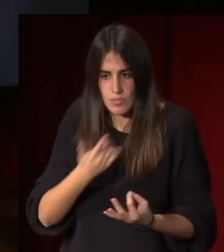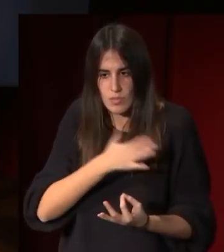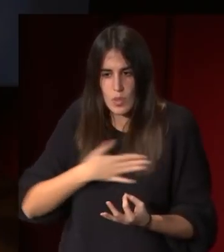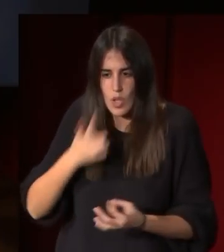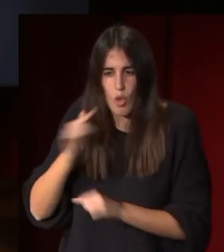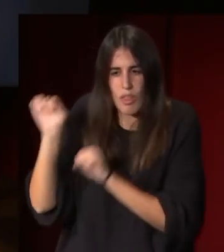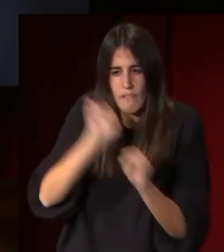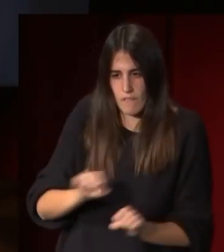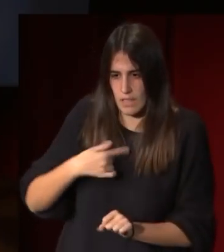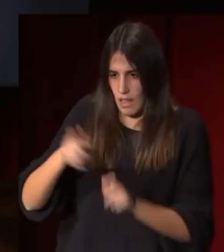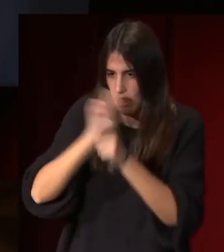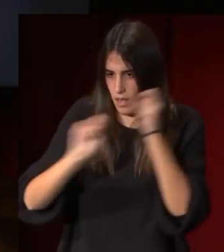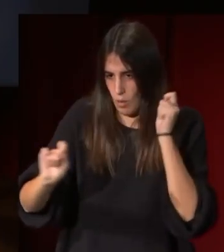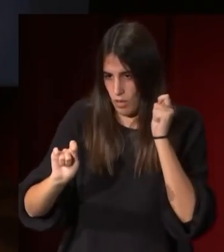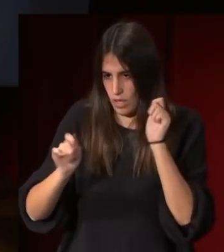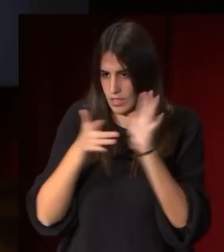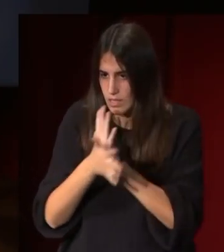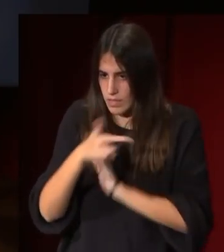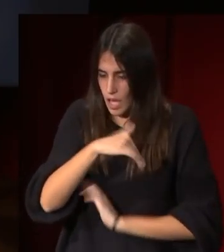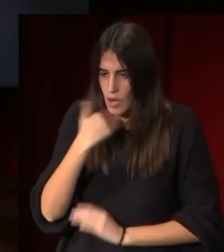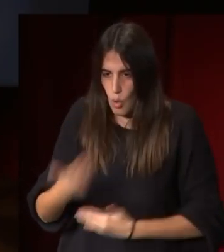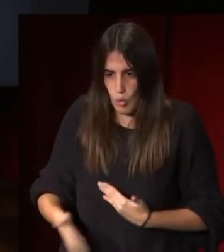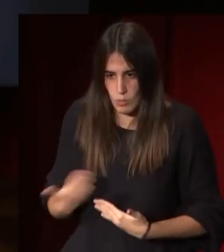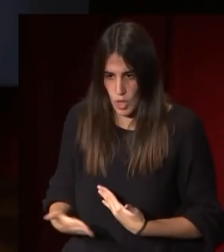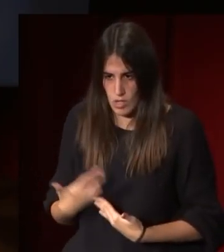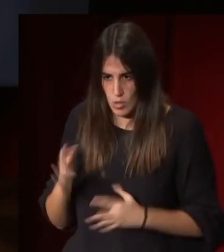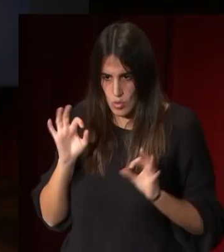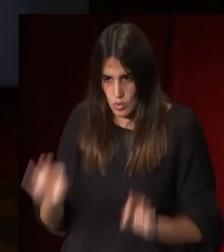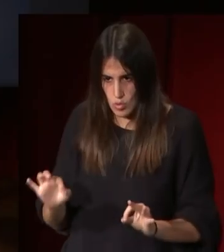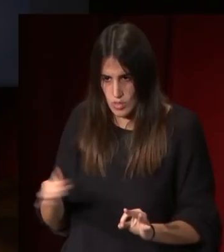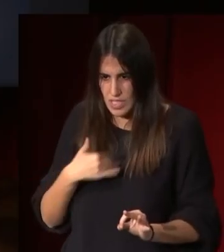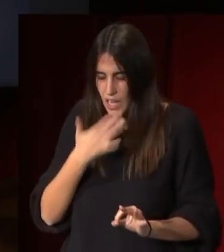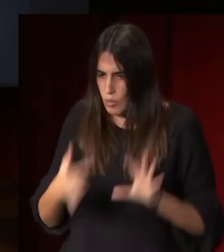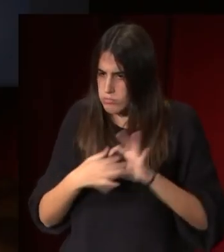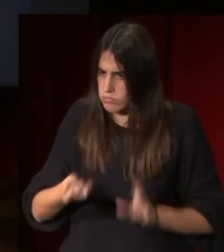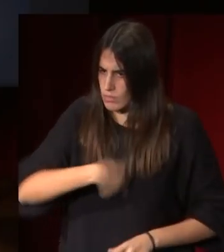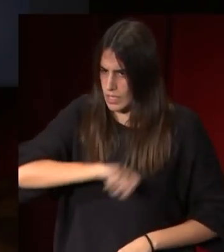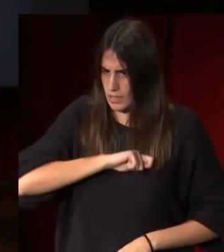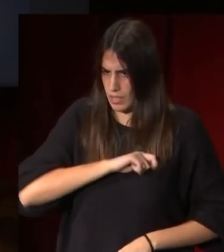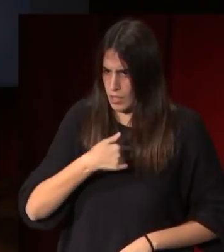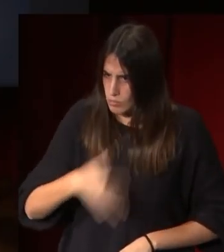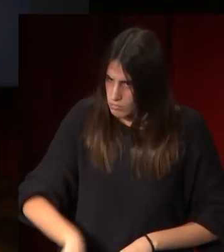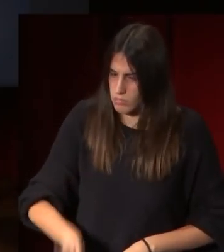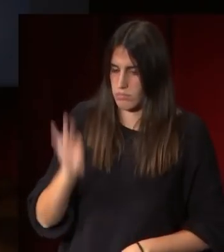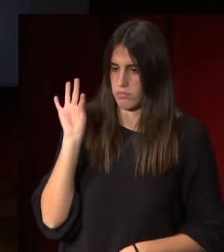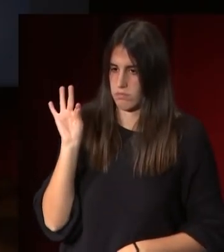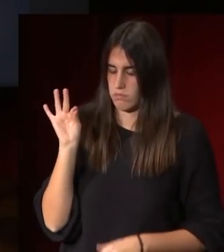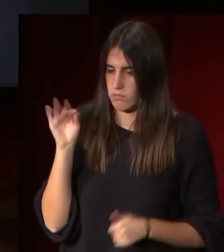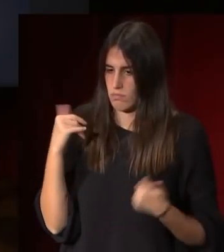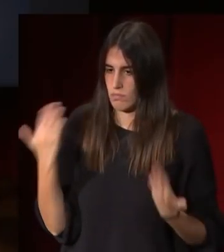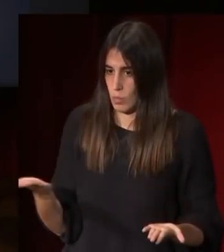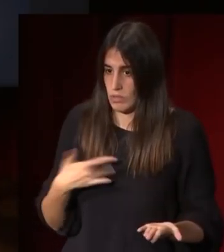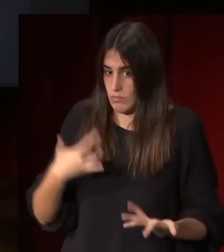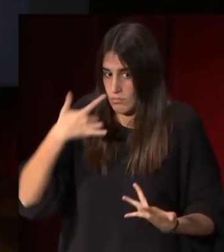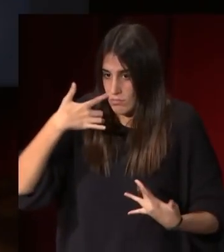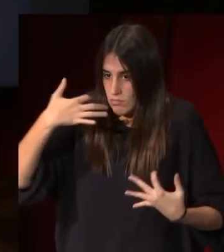la defensa de Zaragoza es una escena contemporánea es un hecho nacional que yo he elegido y en